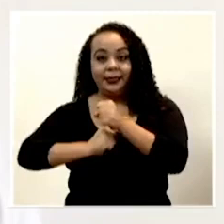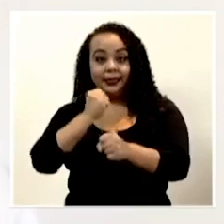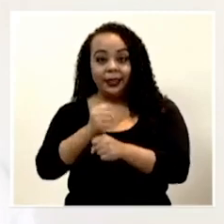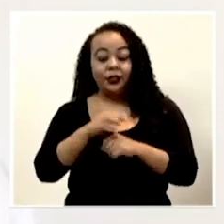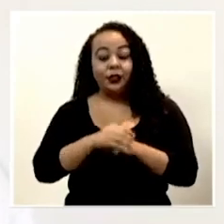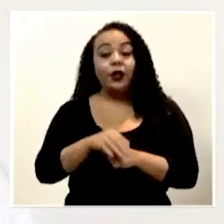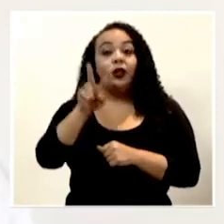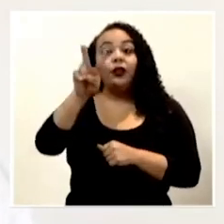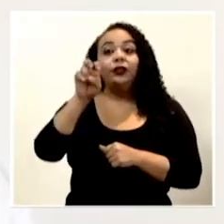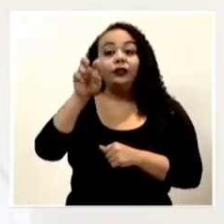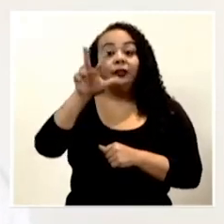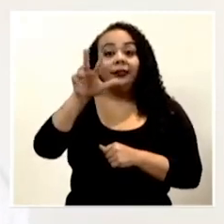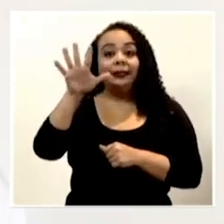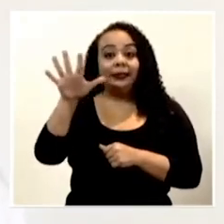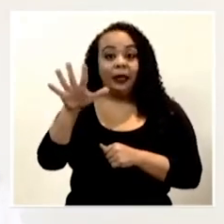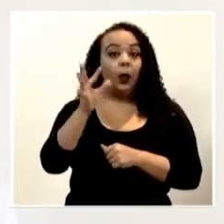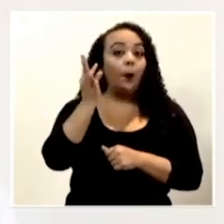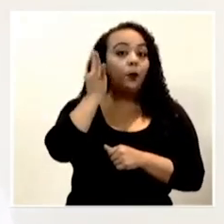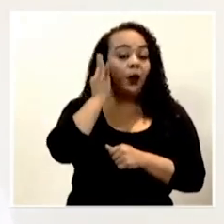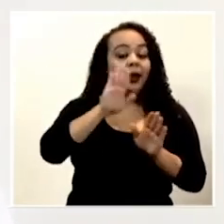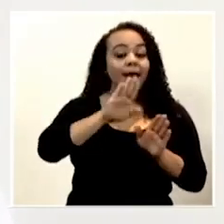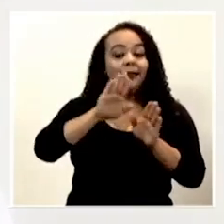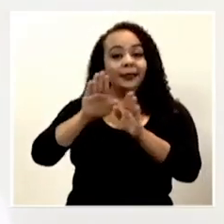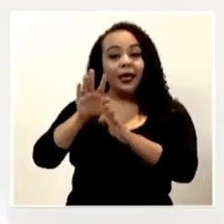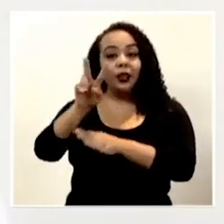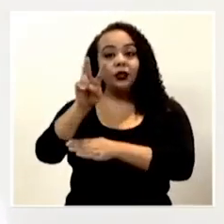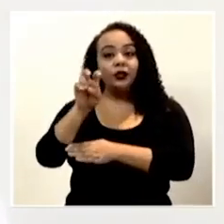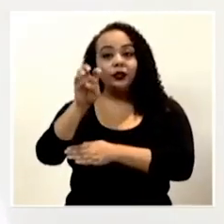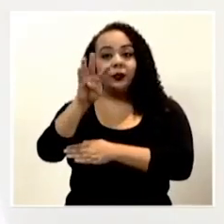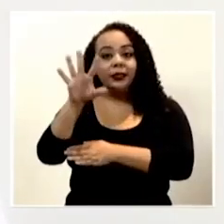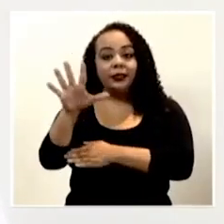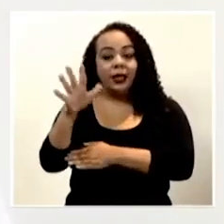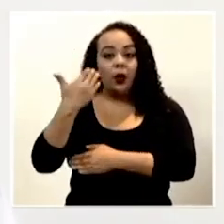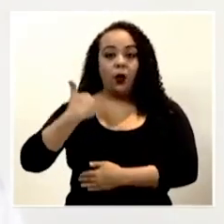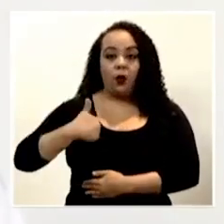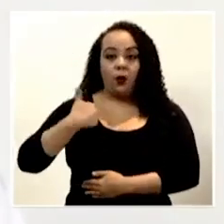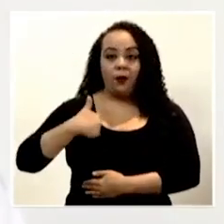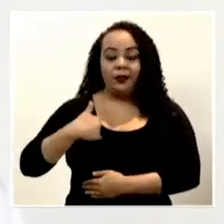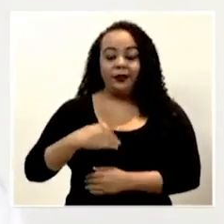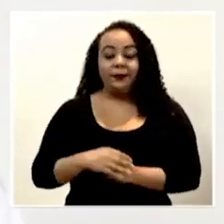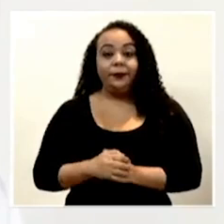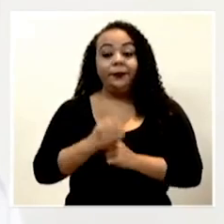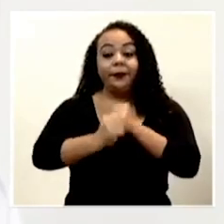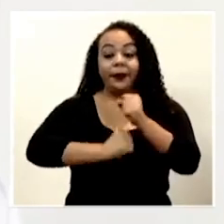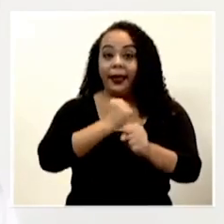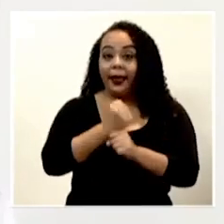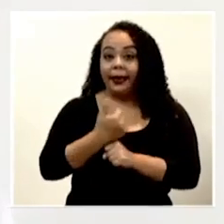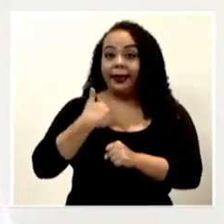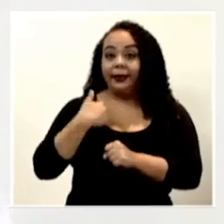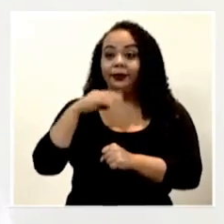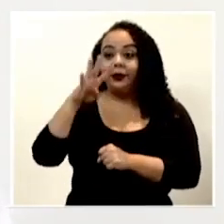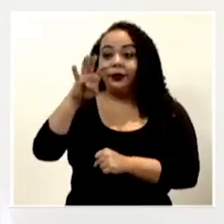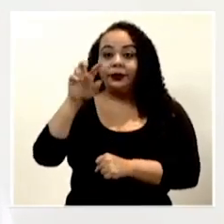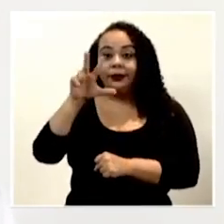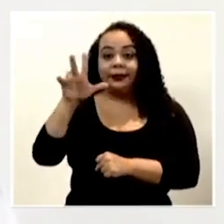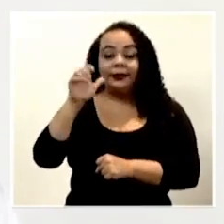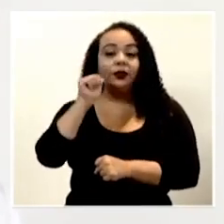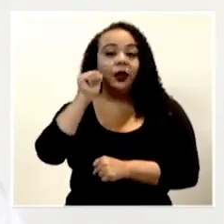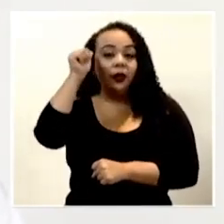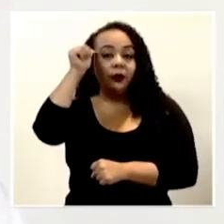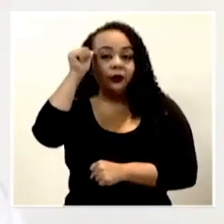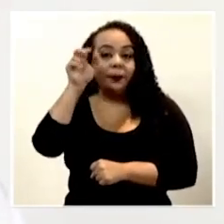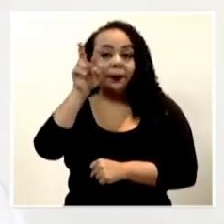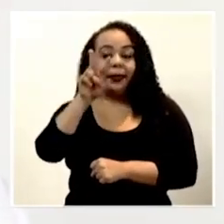los cuales 235 son mujeres y 245 son hombres. Por edad tenemos 435 adultos,